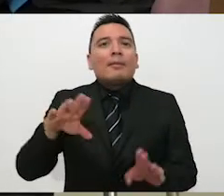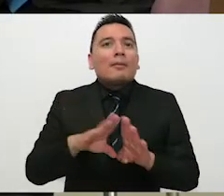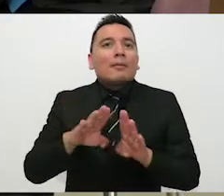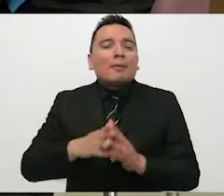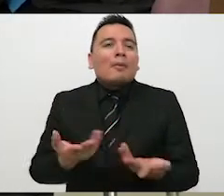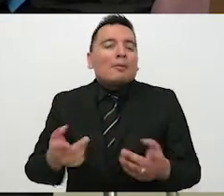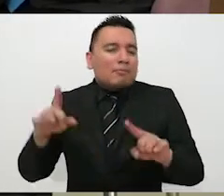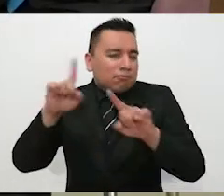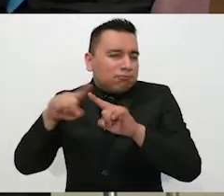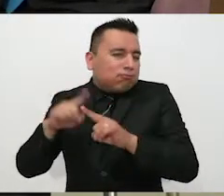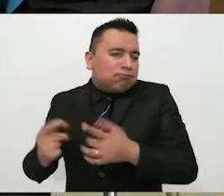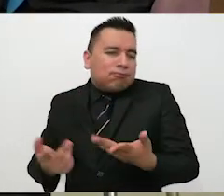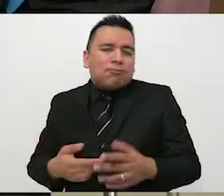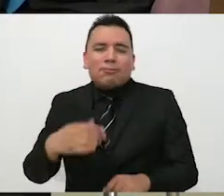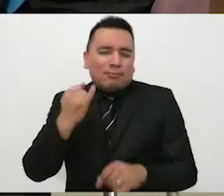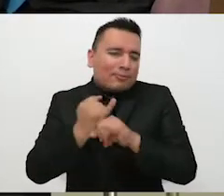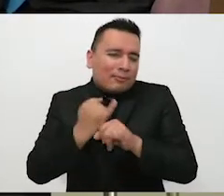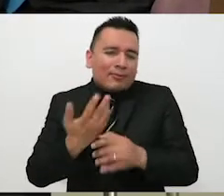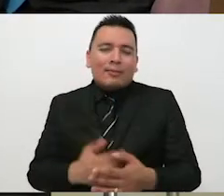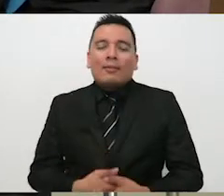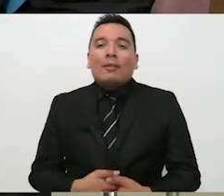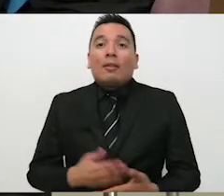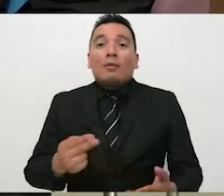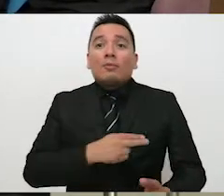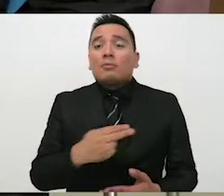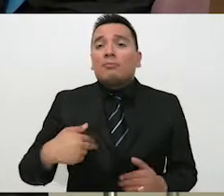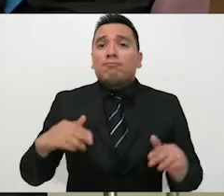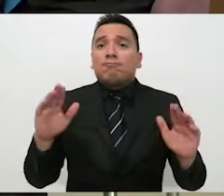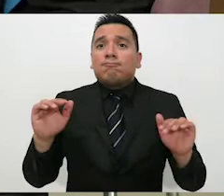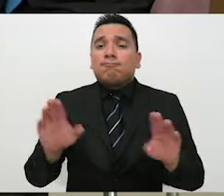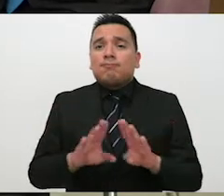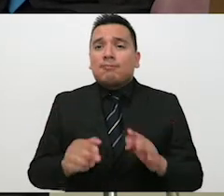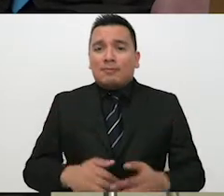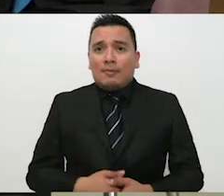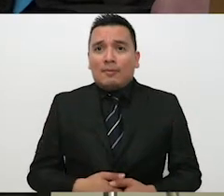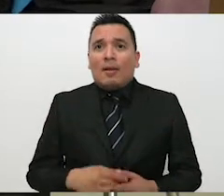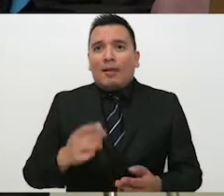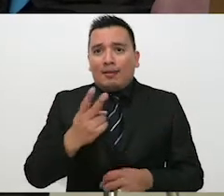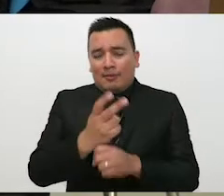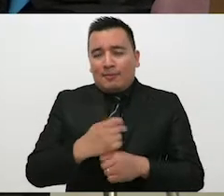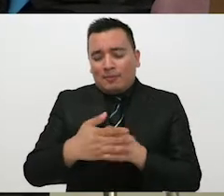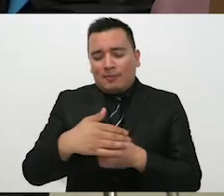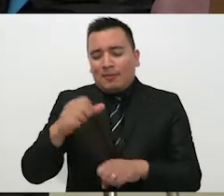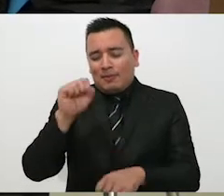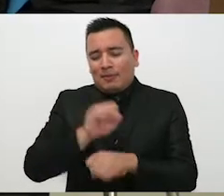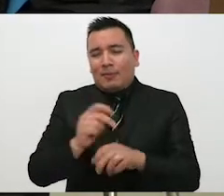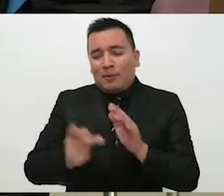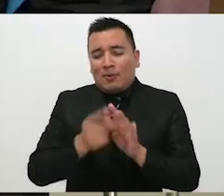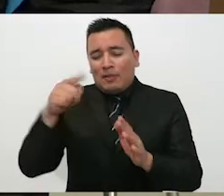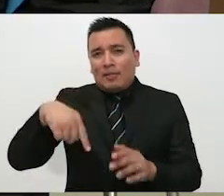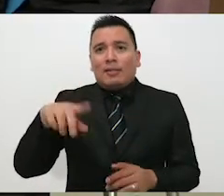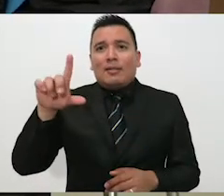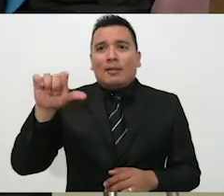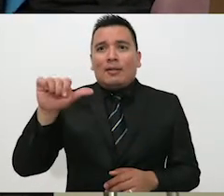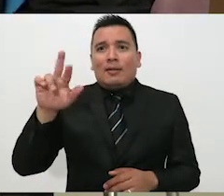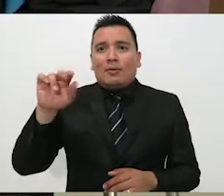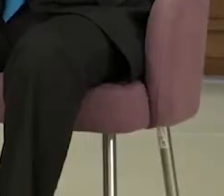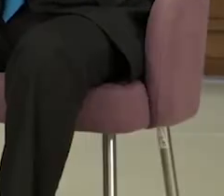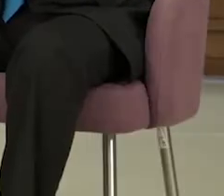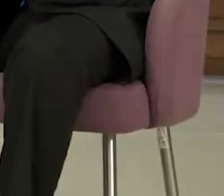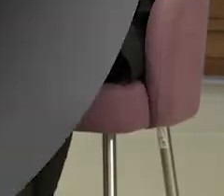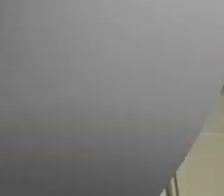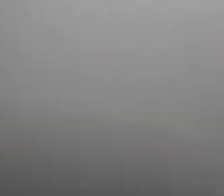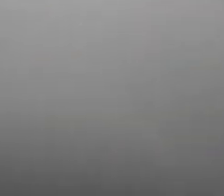sociales. Nos despedimos, no sin antes invitarlo para que nos escuchemos la próxima semana aquí en La Urna, una producción del Instituto Electoral de Coahuila.